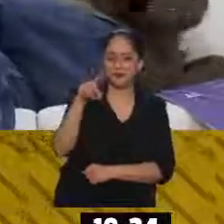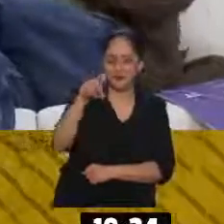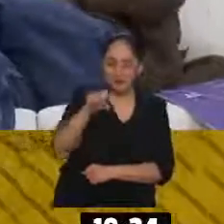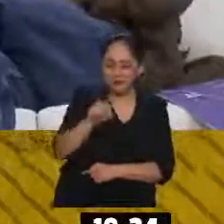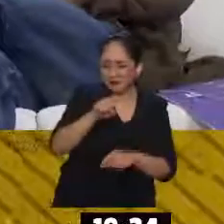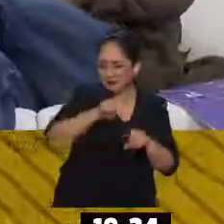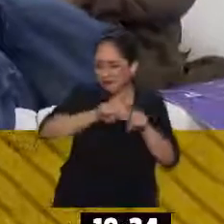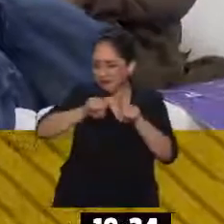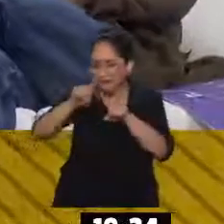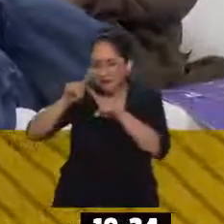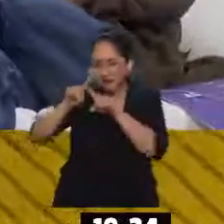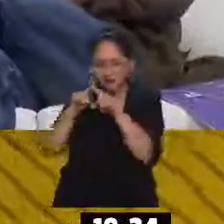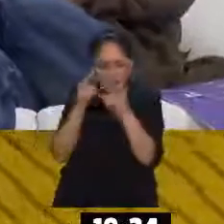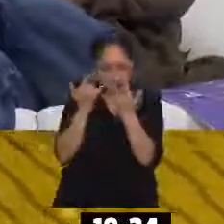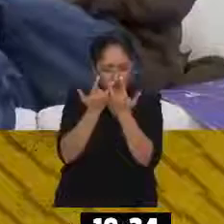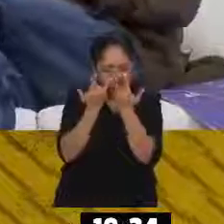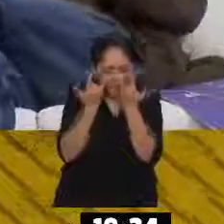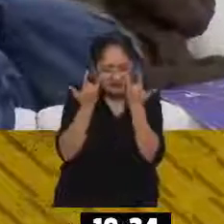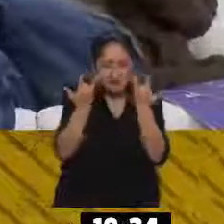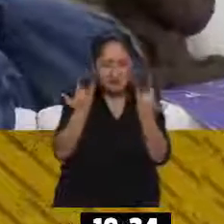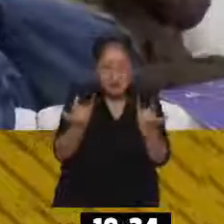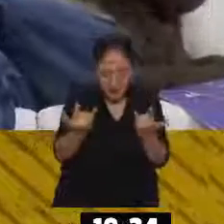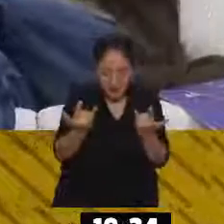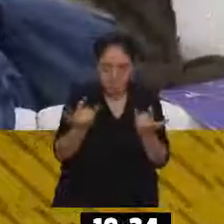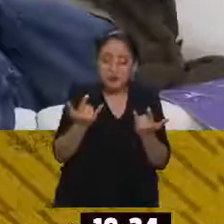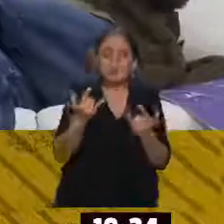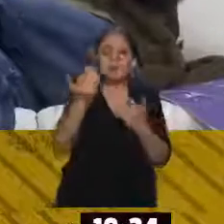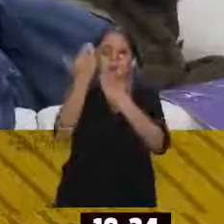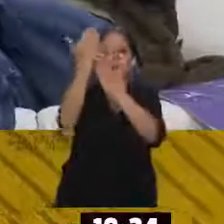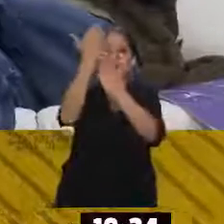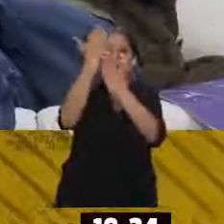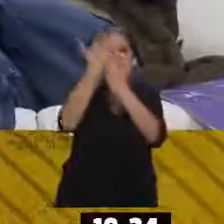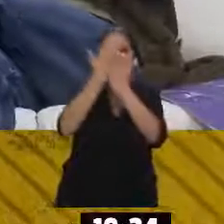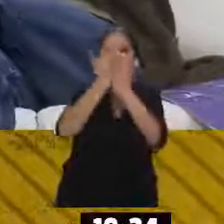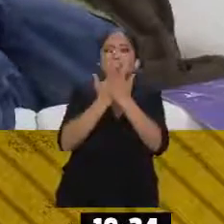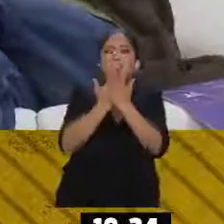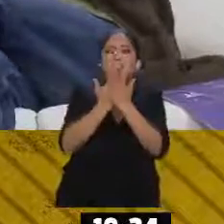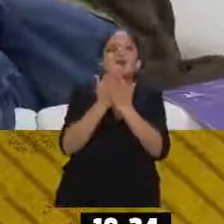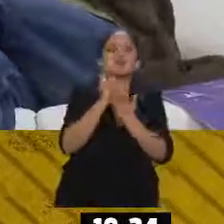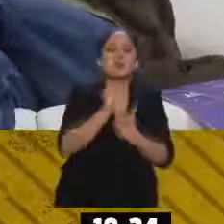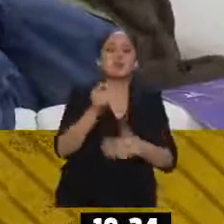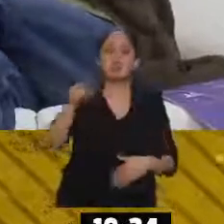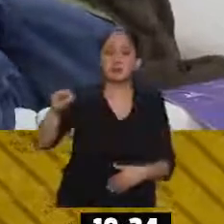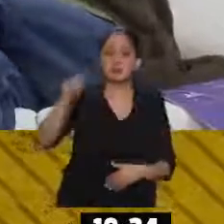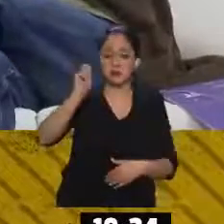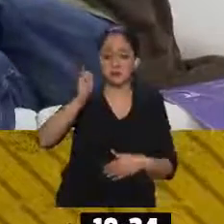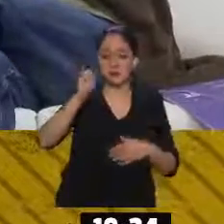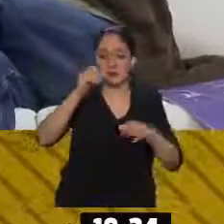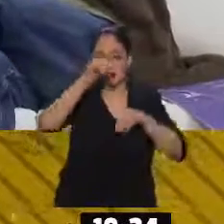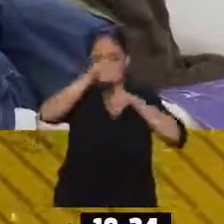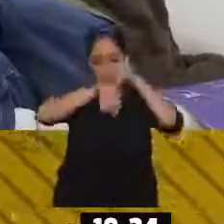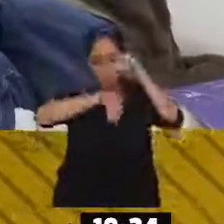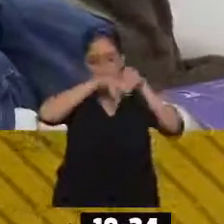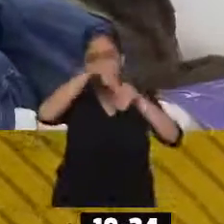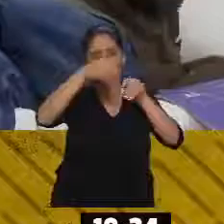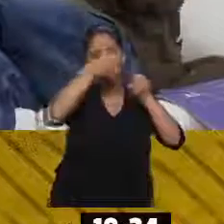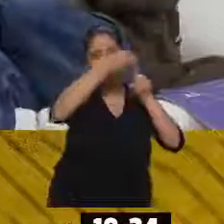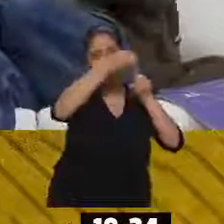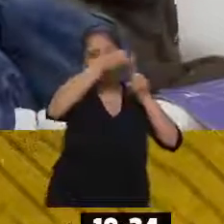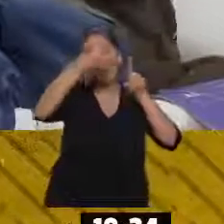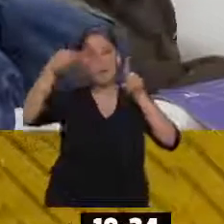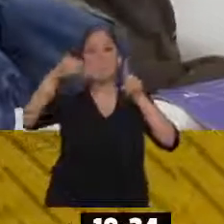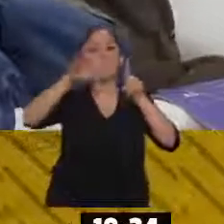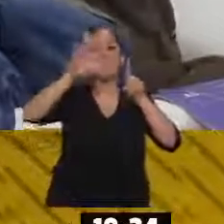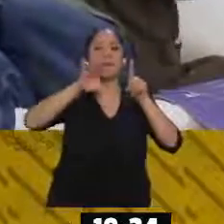historias muy Montonal de personajes. Entonces, el rango de historias, bueno, el festival y su programación se construye como un mosaico,